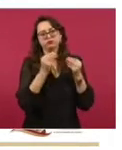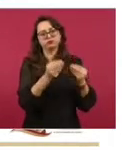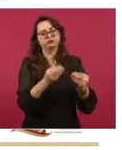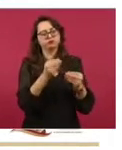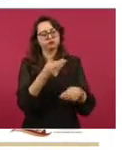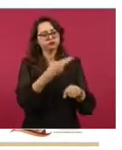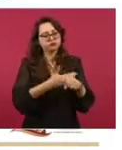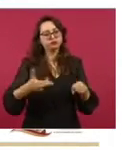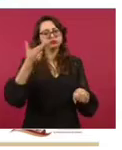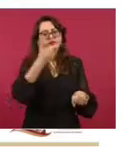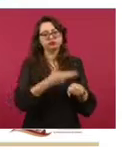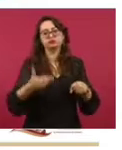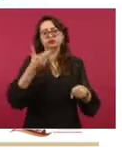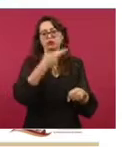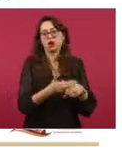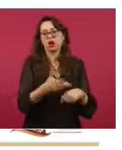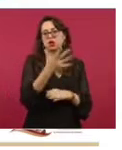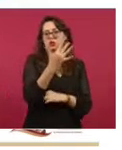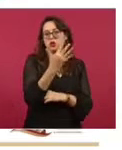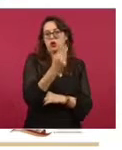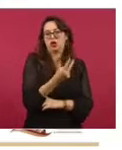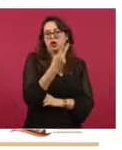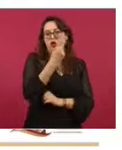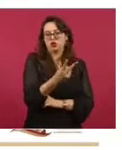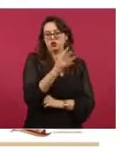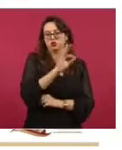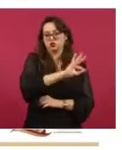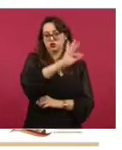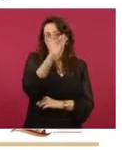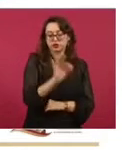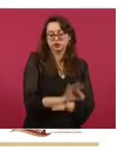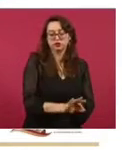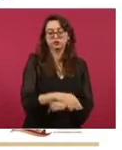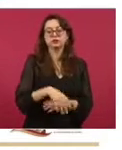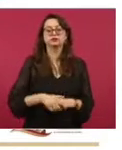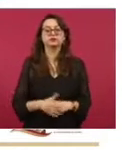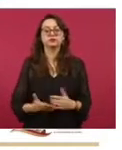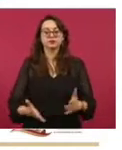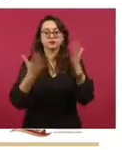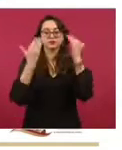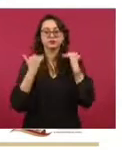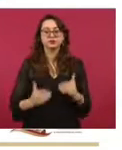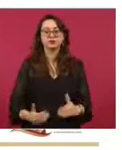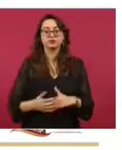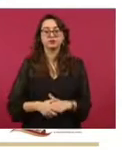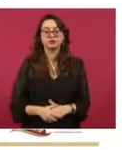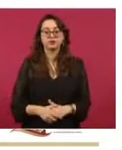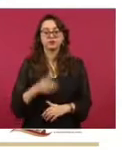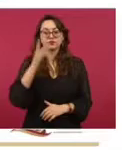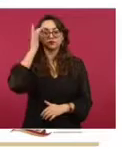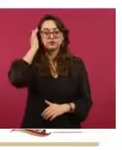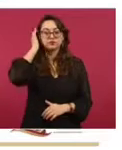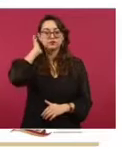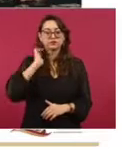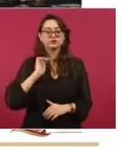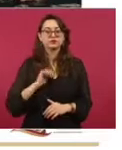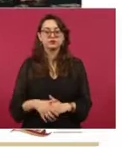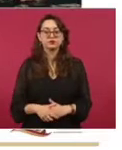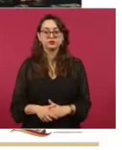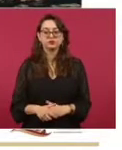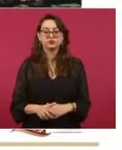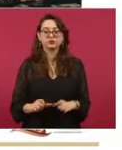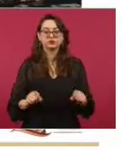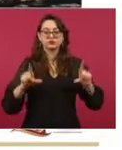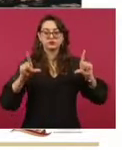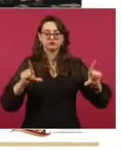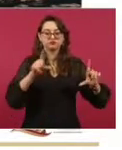regularizaciones de los vehículos de procedencia extranjera. Adelante. Aquí están algunas gráficas de